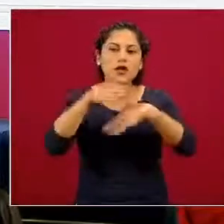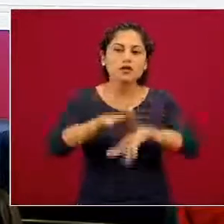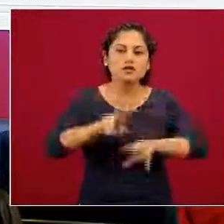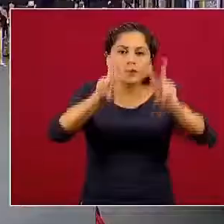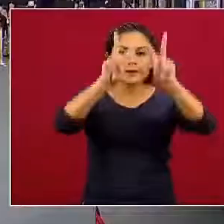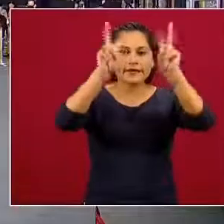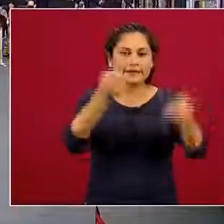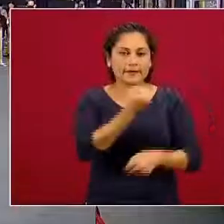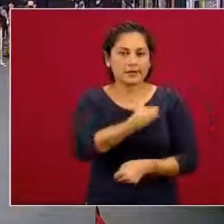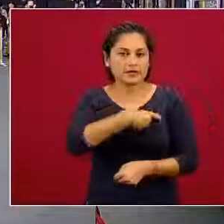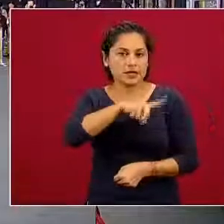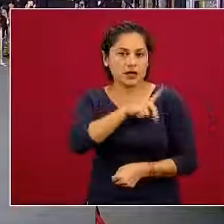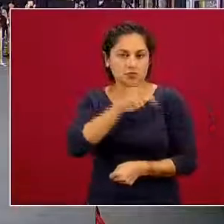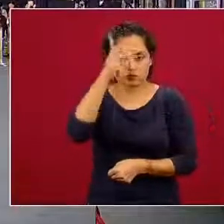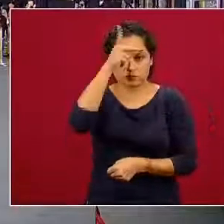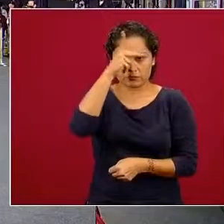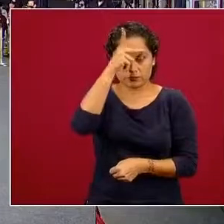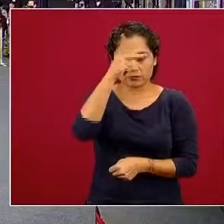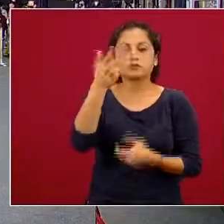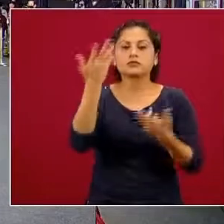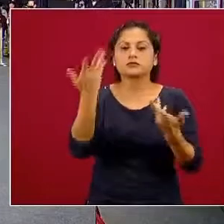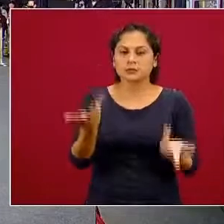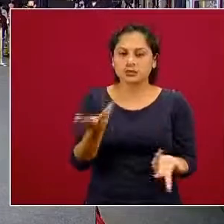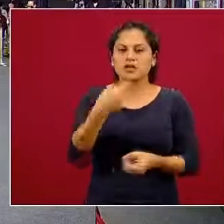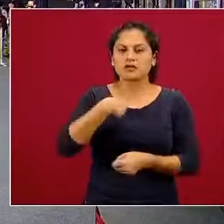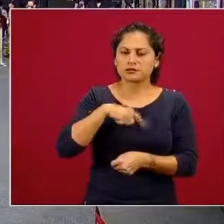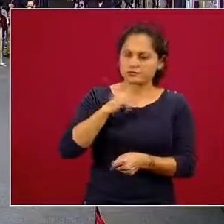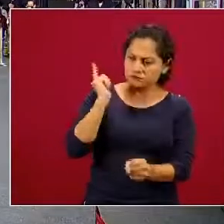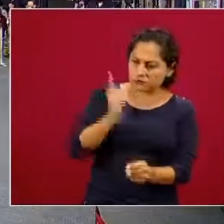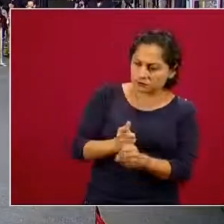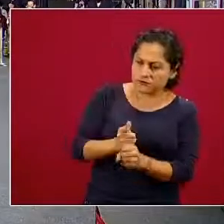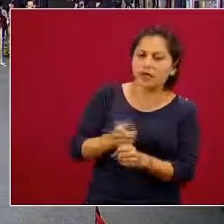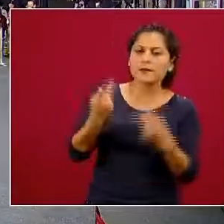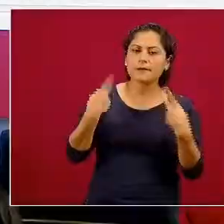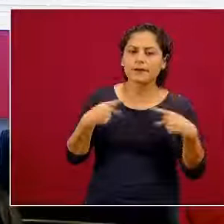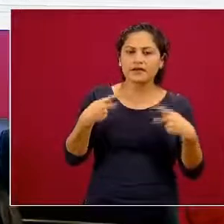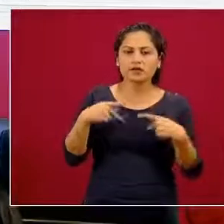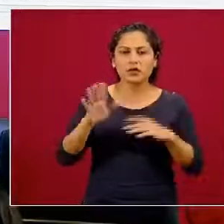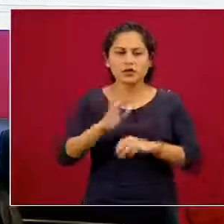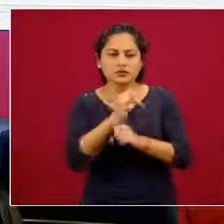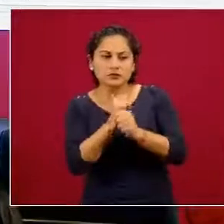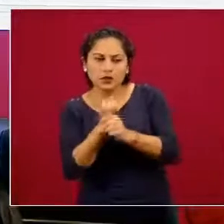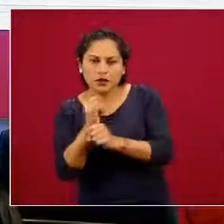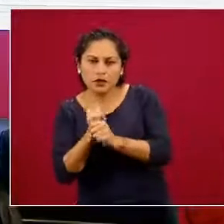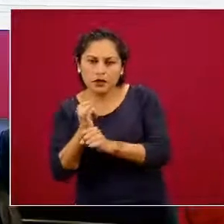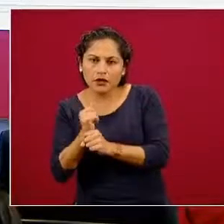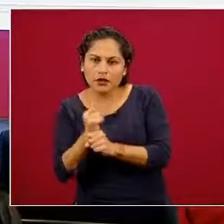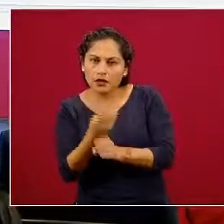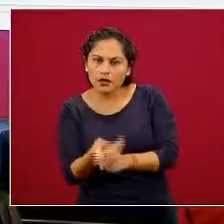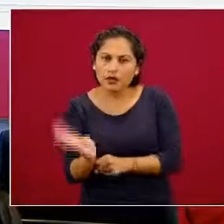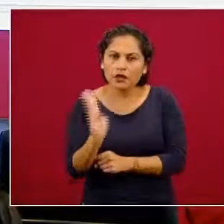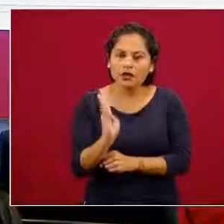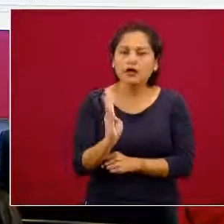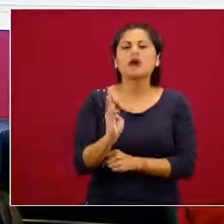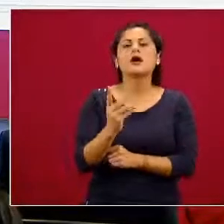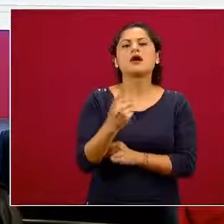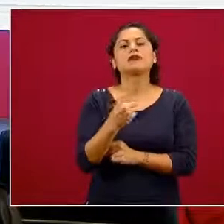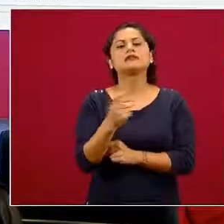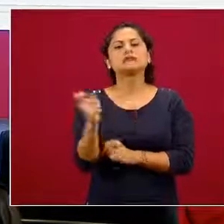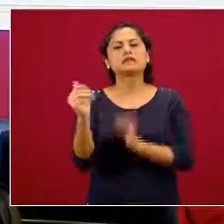lo que encontramos es que estas personas que han sido tamizadas, se han hecho casi 100 mil